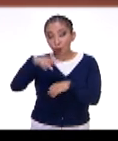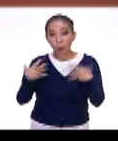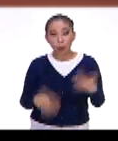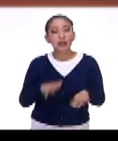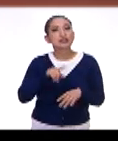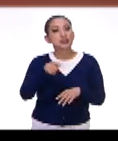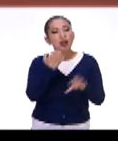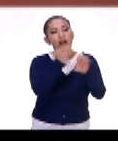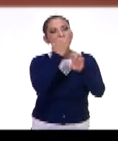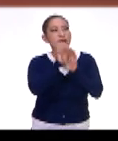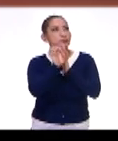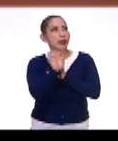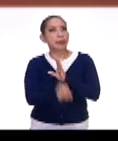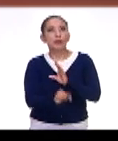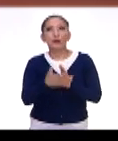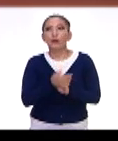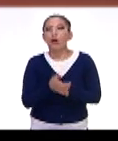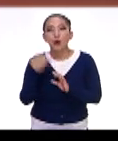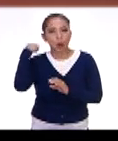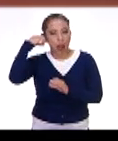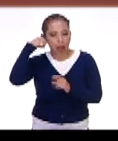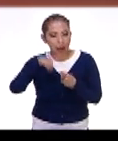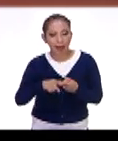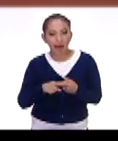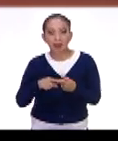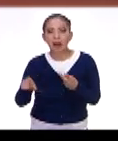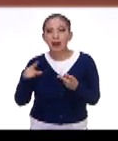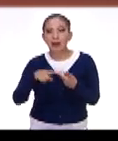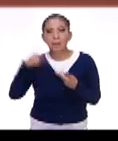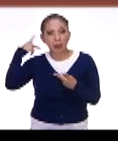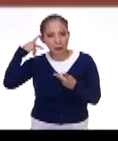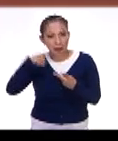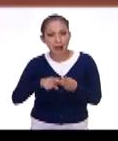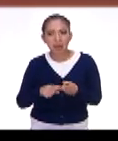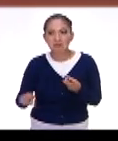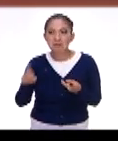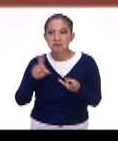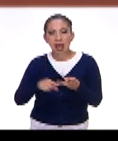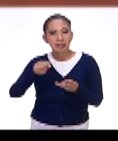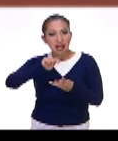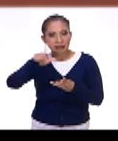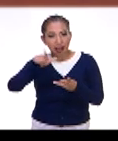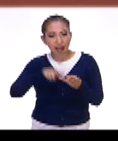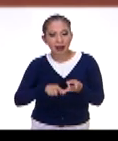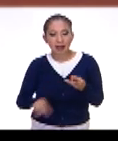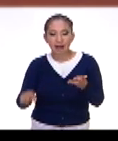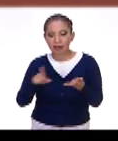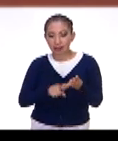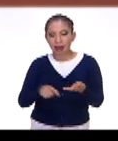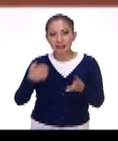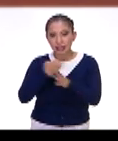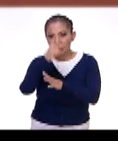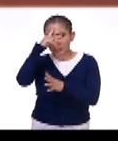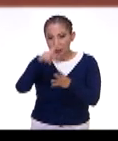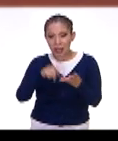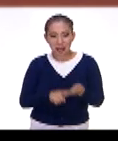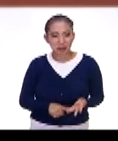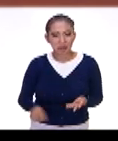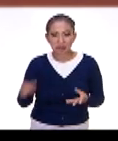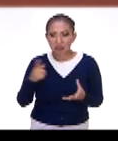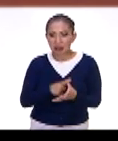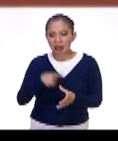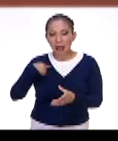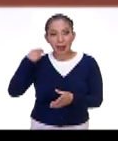son estados como Oaxaca, Puebla, Tlaxcala, el Estado de México,